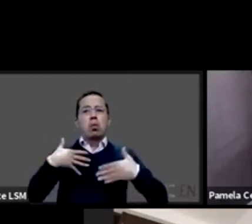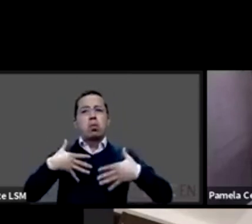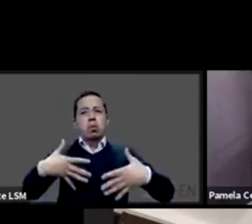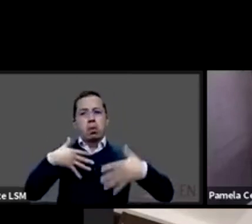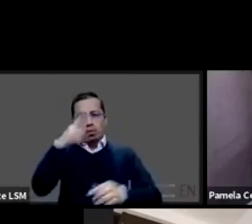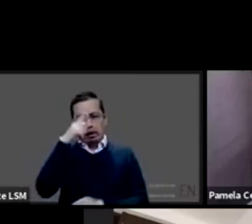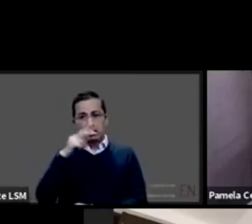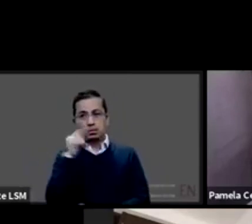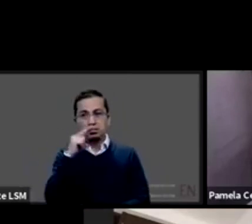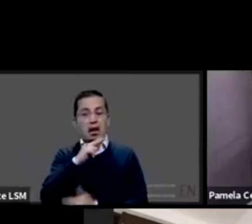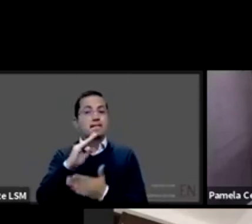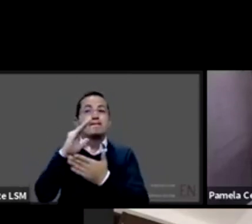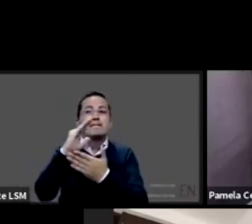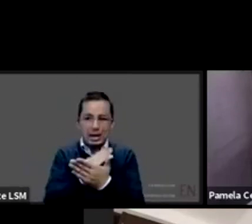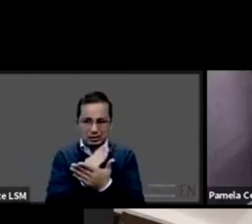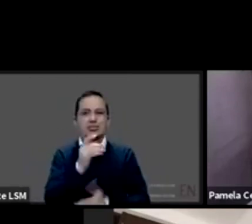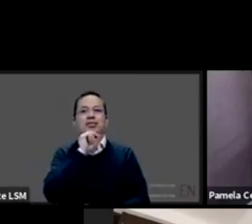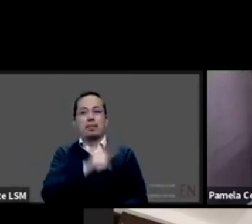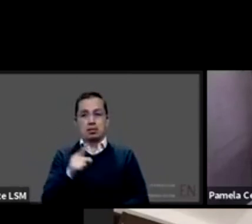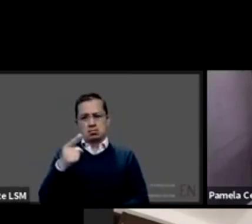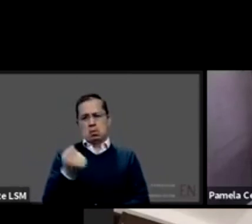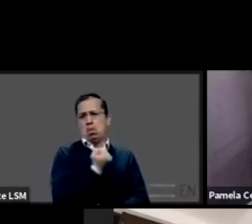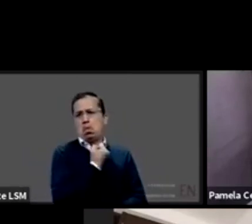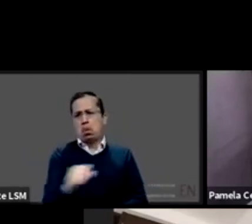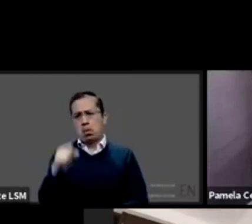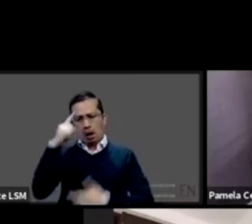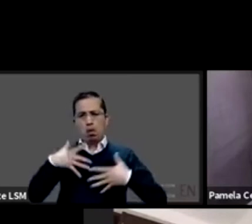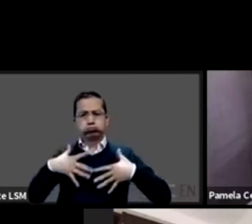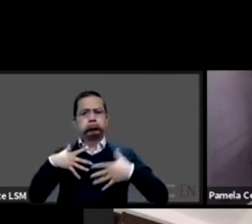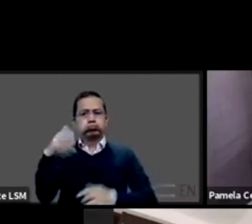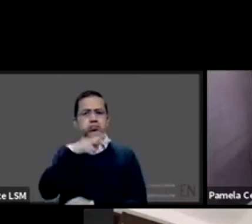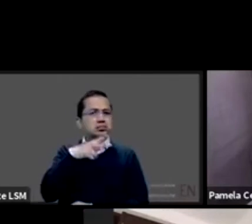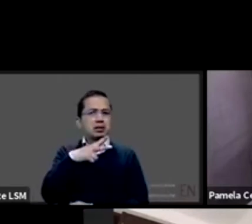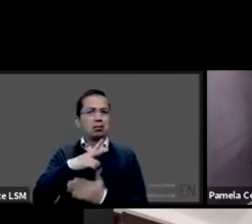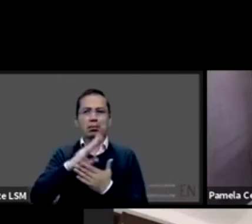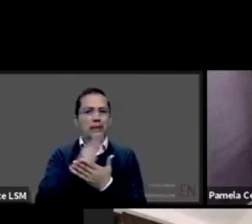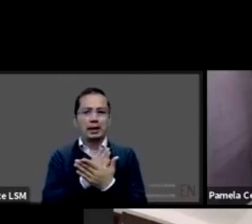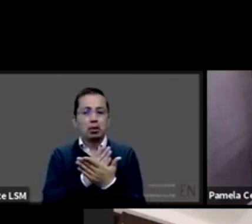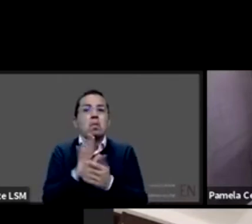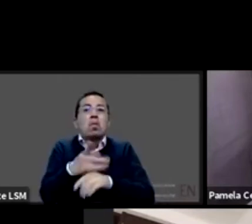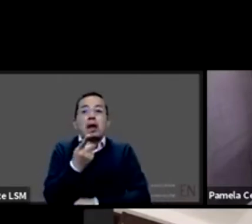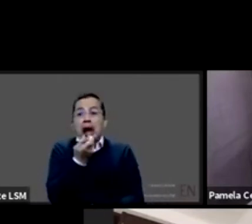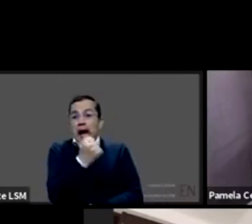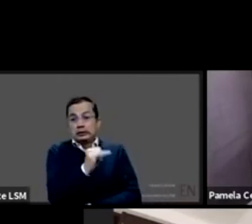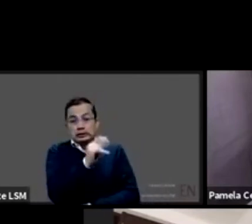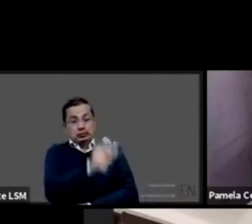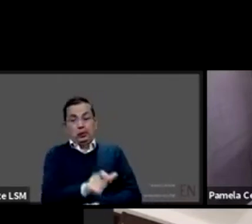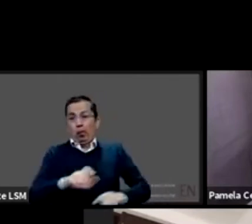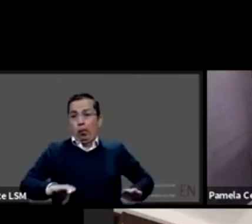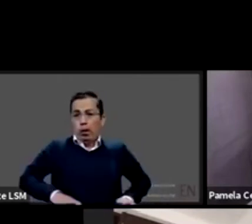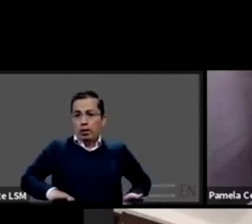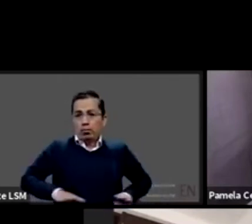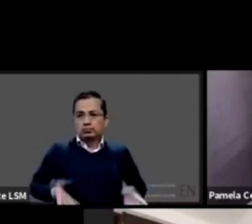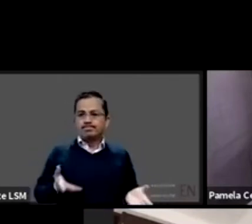Algunas otras discapacidades pueden también hacer esto, algunas